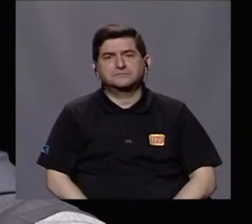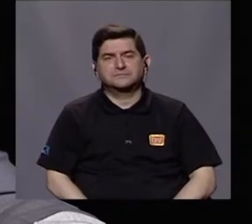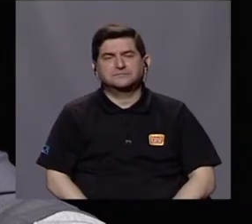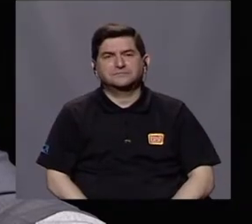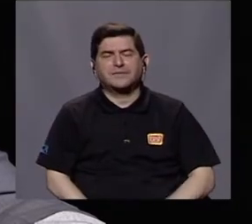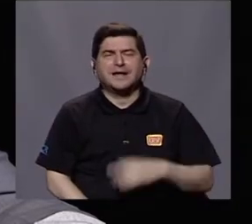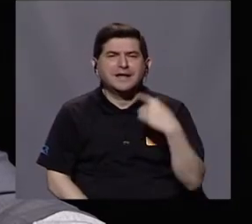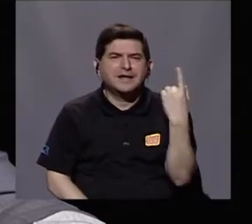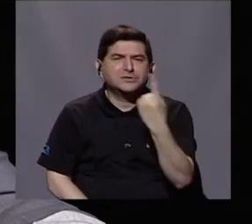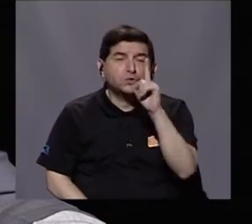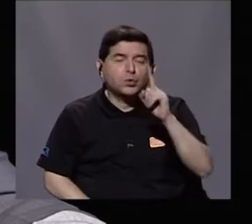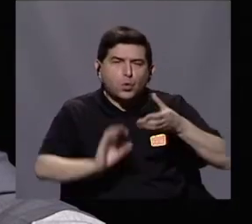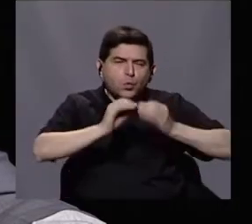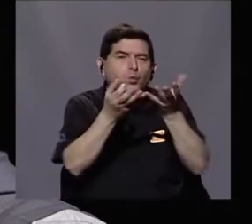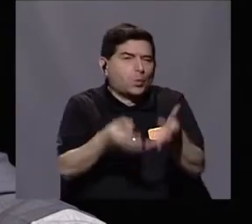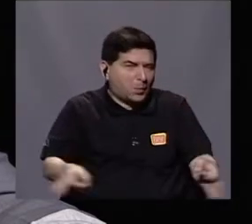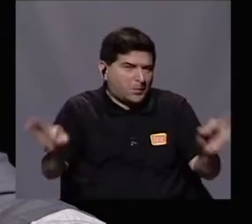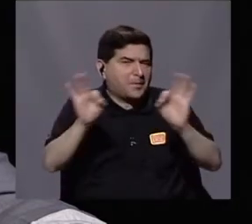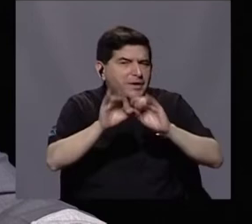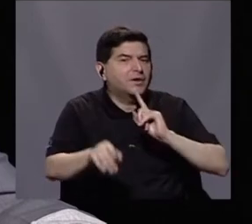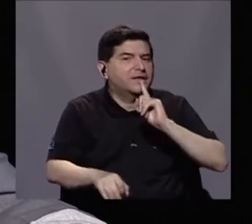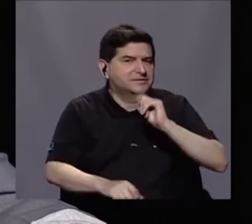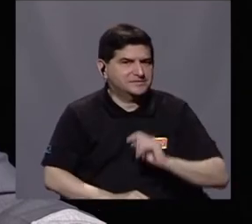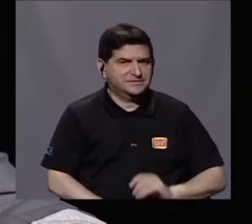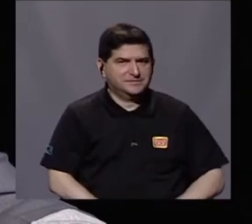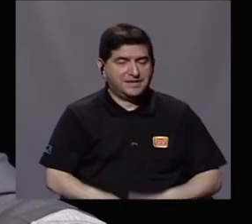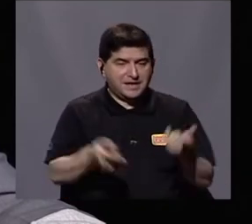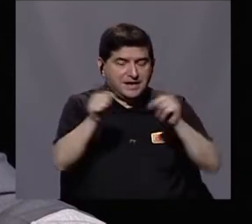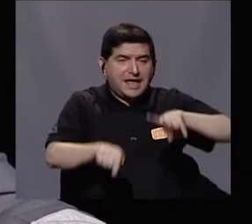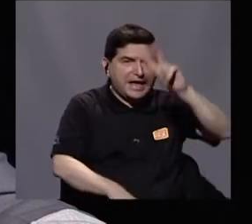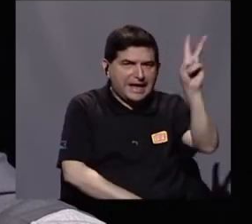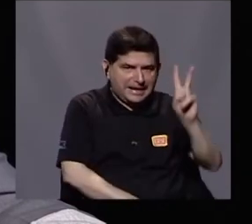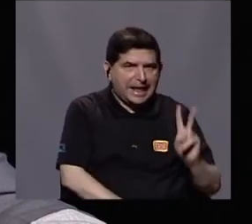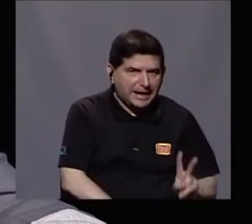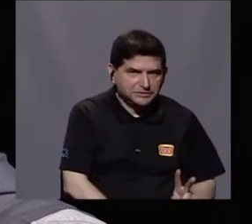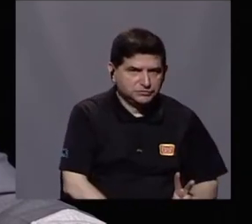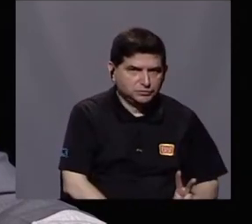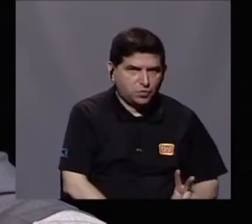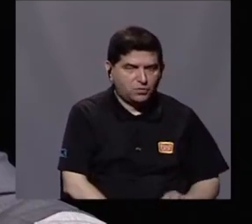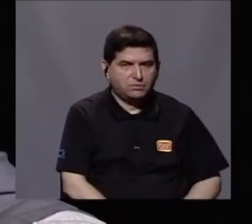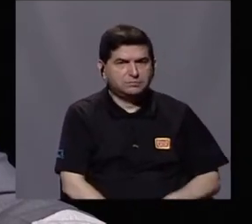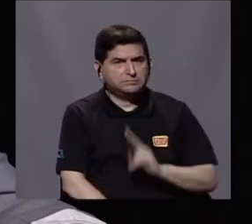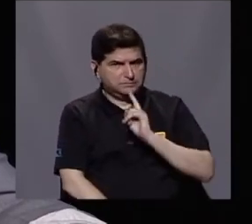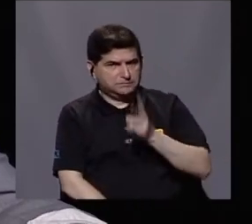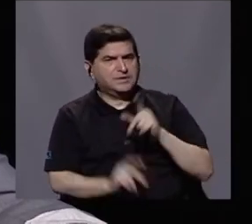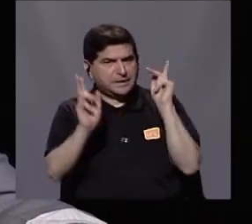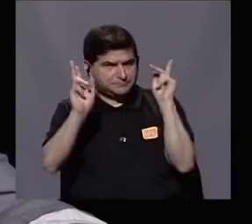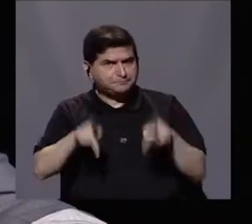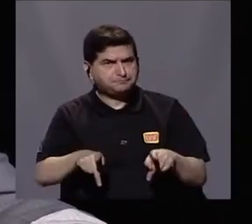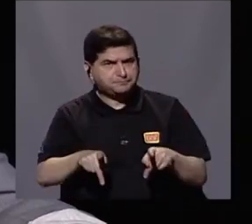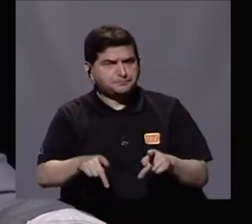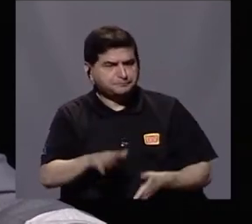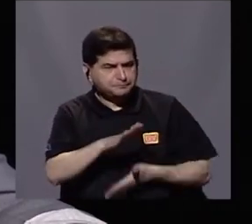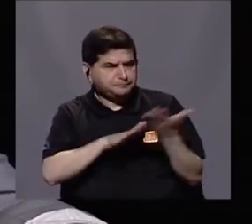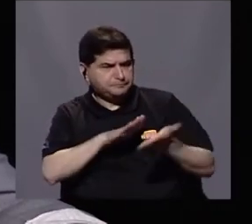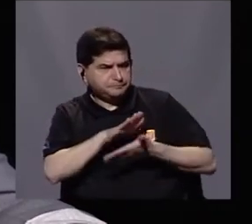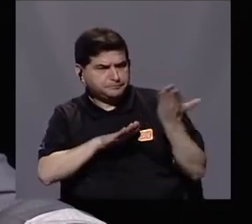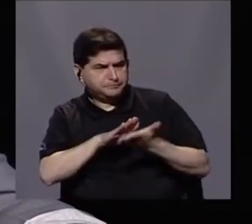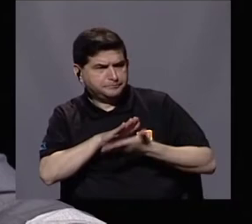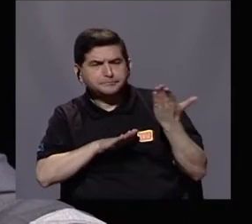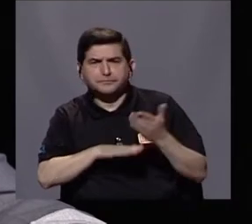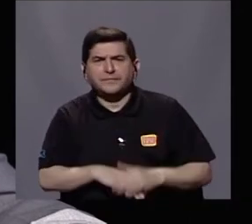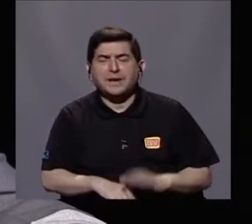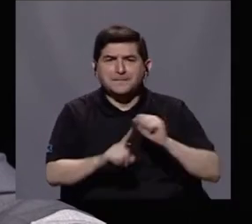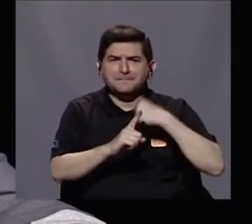nada más un dato muy importante, porque en el caso venezolano, si realmente las personas están saliendo por